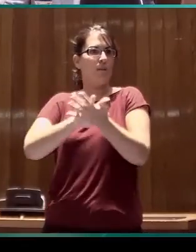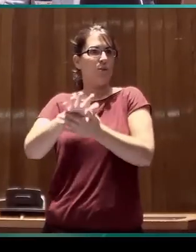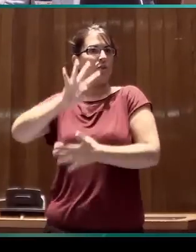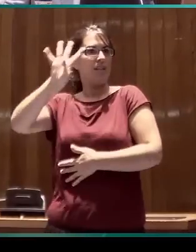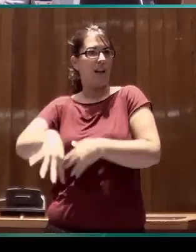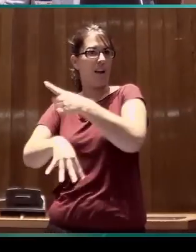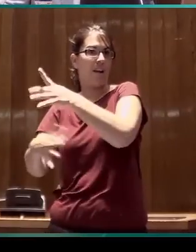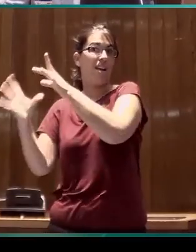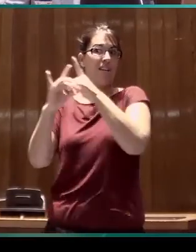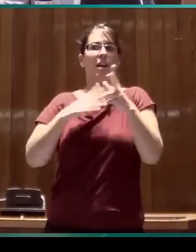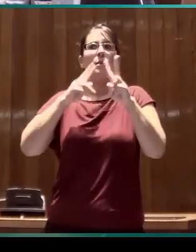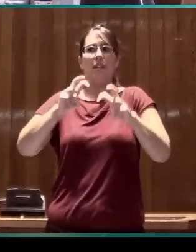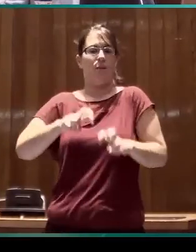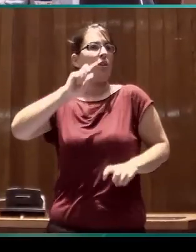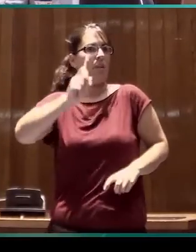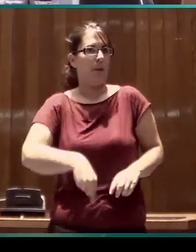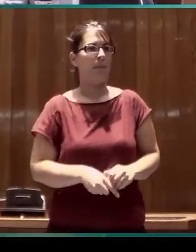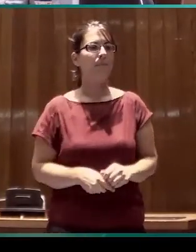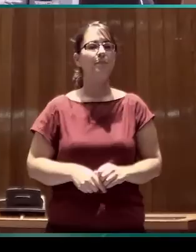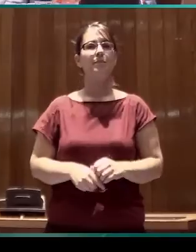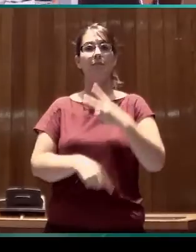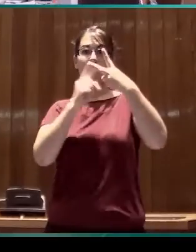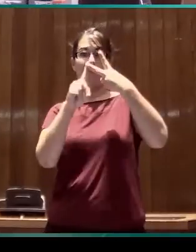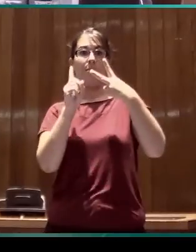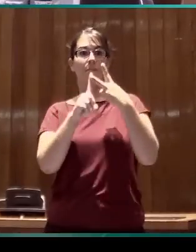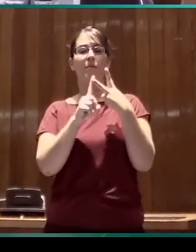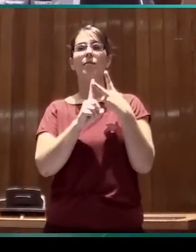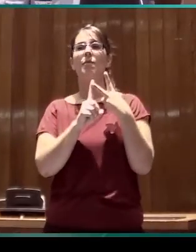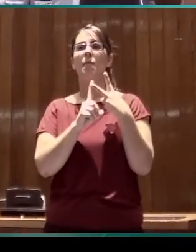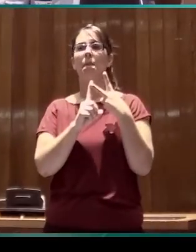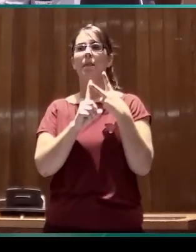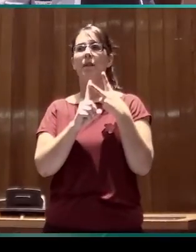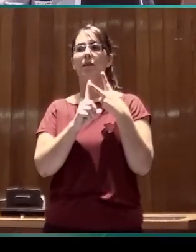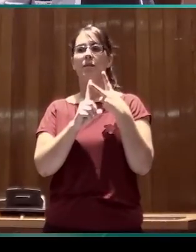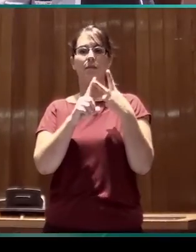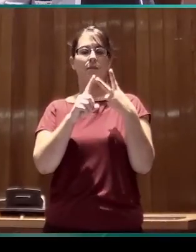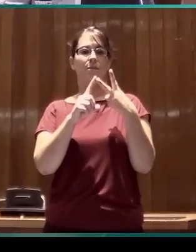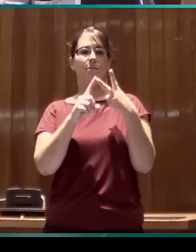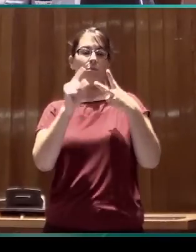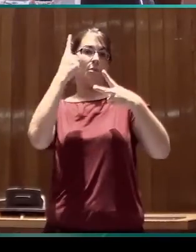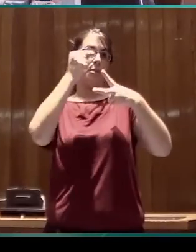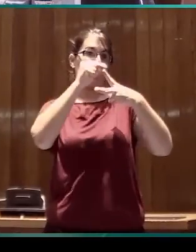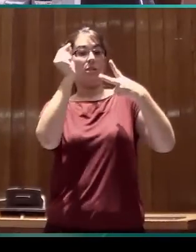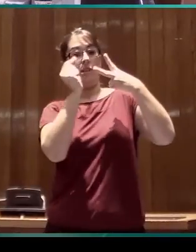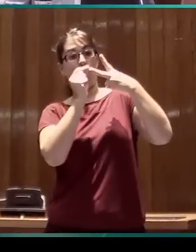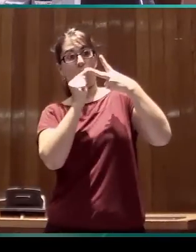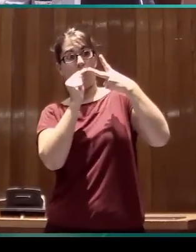la investigación. En segundo lugar, el segundo bloque de mi presentación va a consistir en